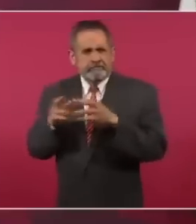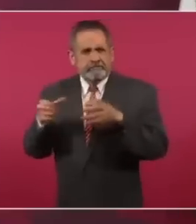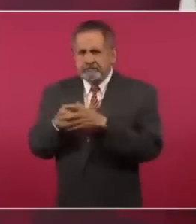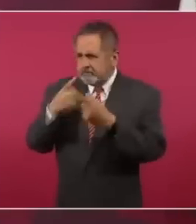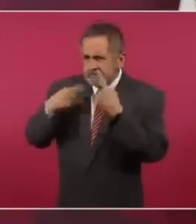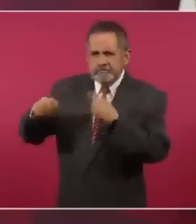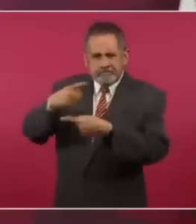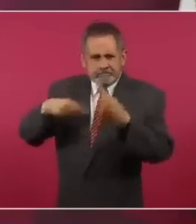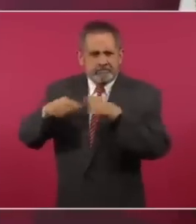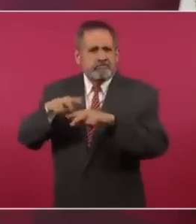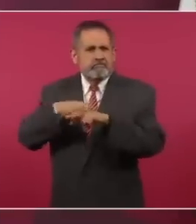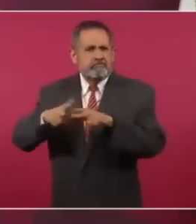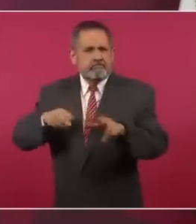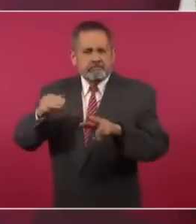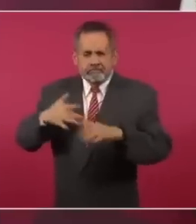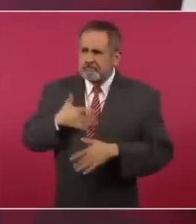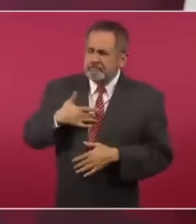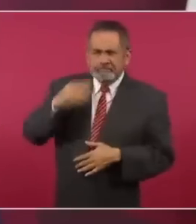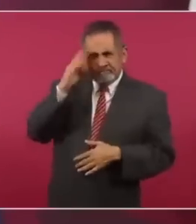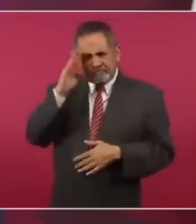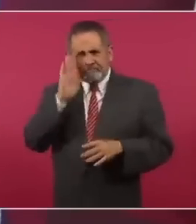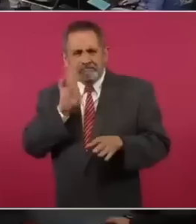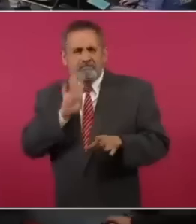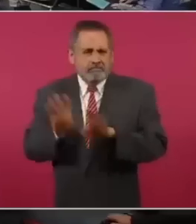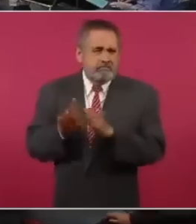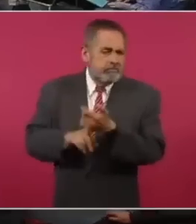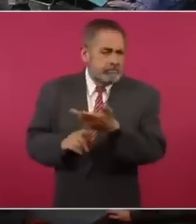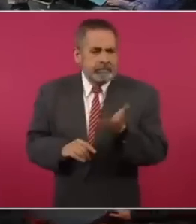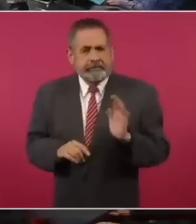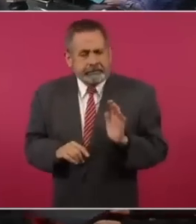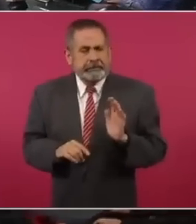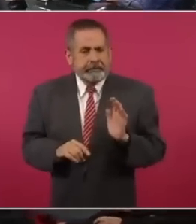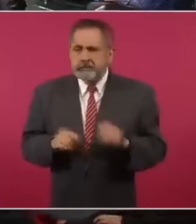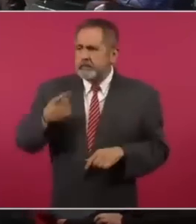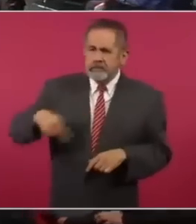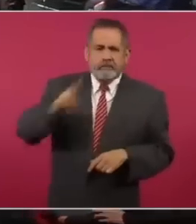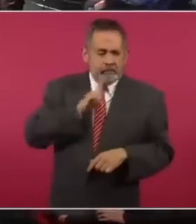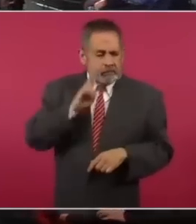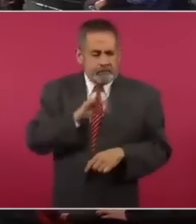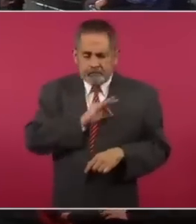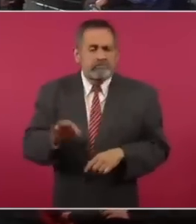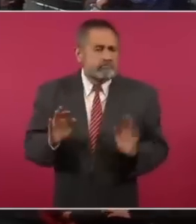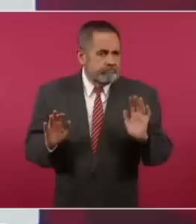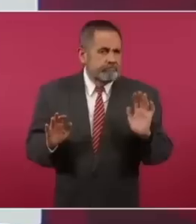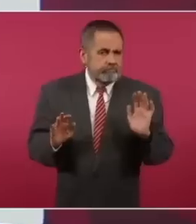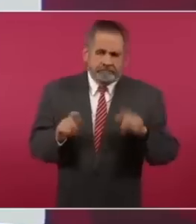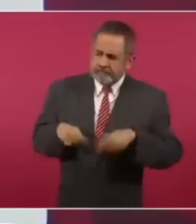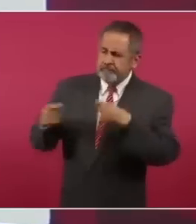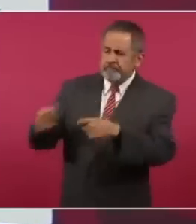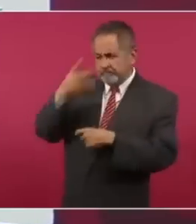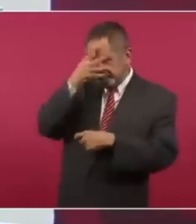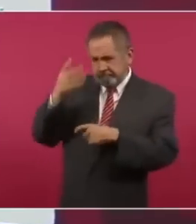en el Tren Maya, de que podemos nosotros darle